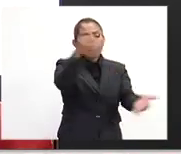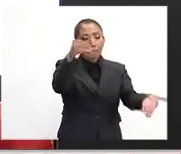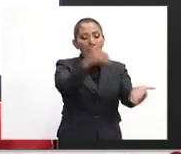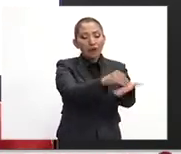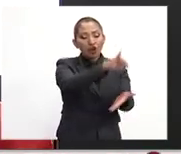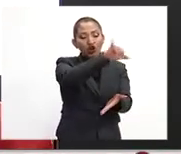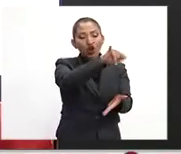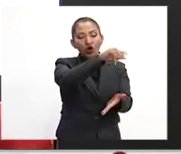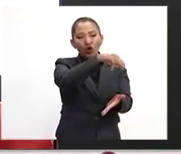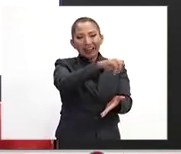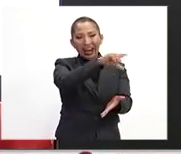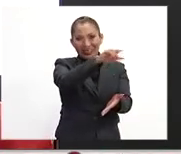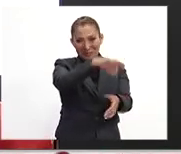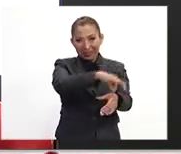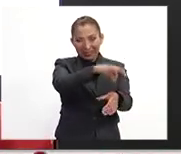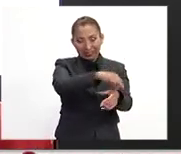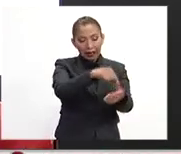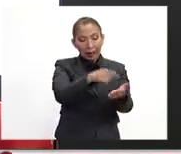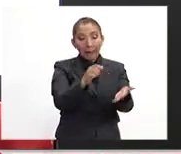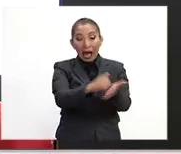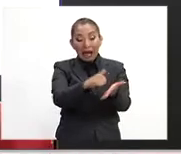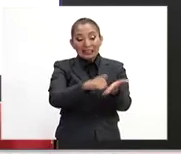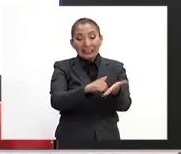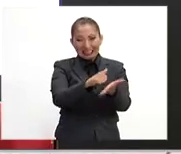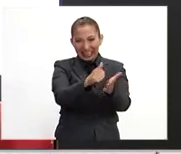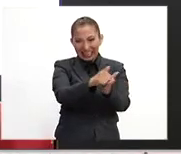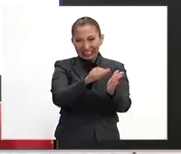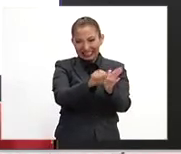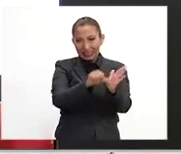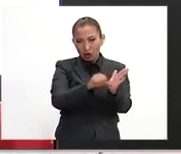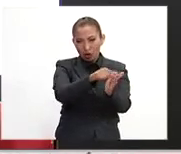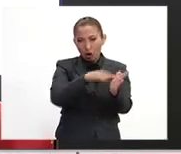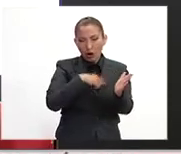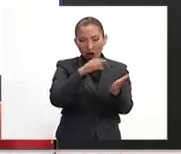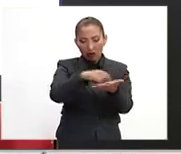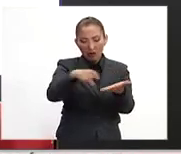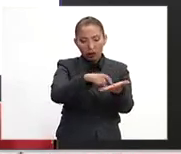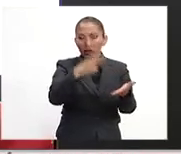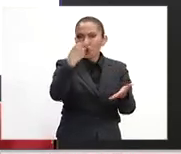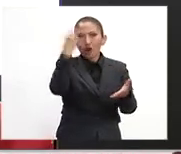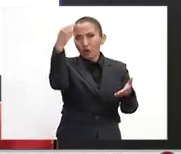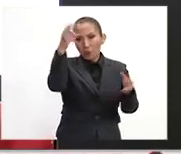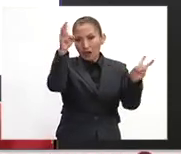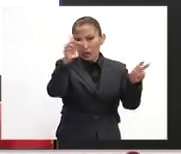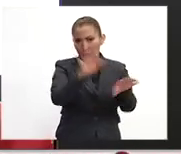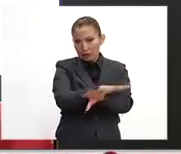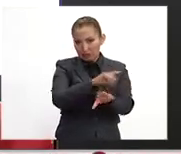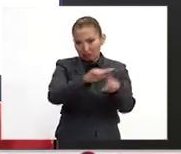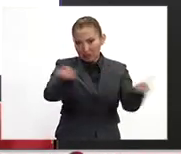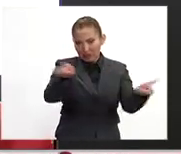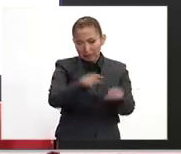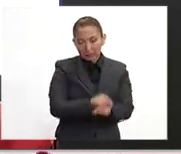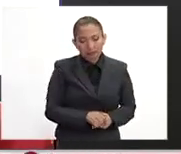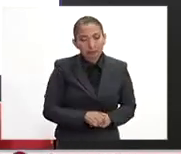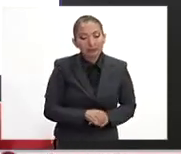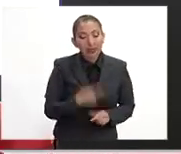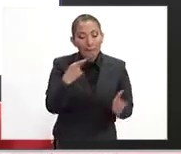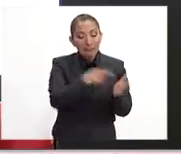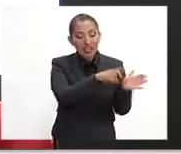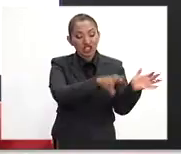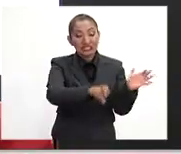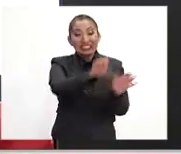primer journal de medicina, el primer artículo científico que lo narraba, solo que no se llamaba como ahora lo conocemos. De